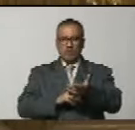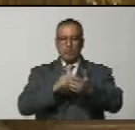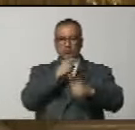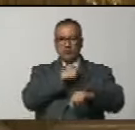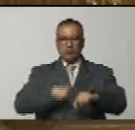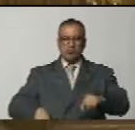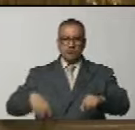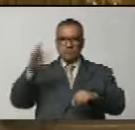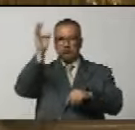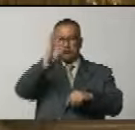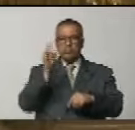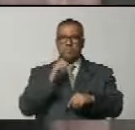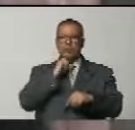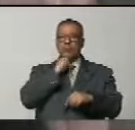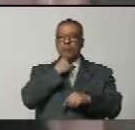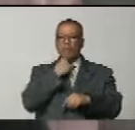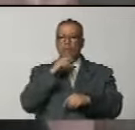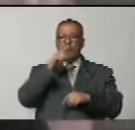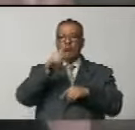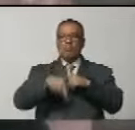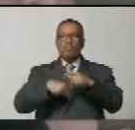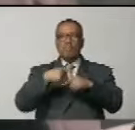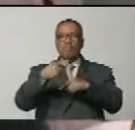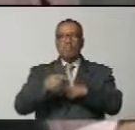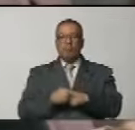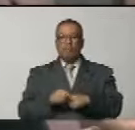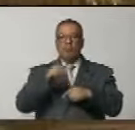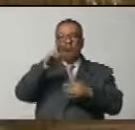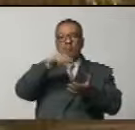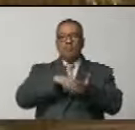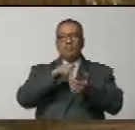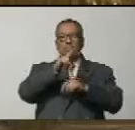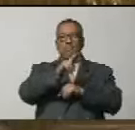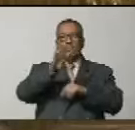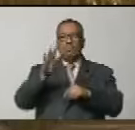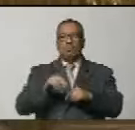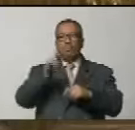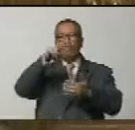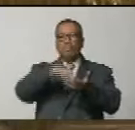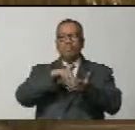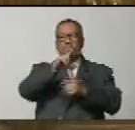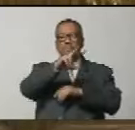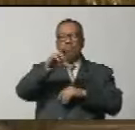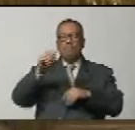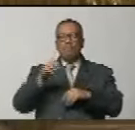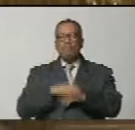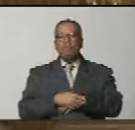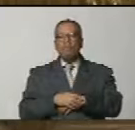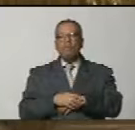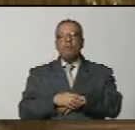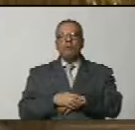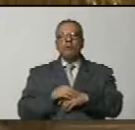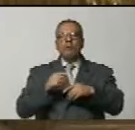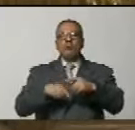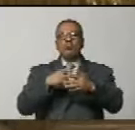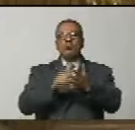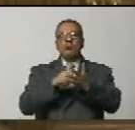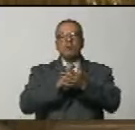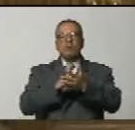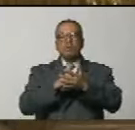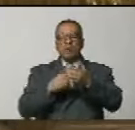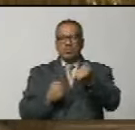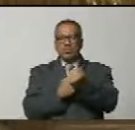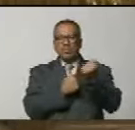presidente de la Federación de Rusia para el periodo 2024-2030 contando con el